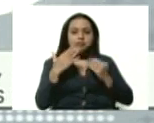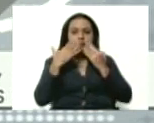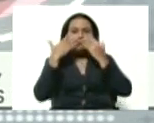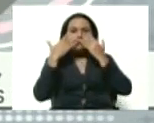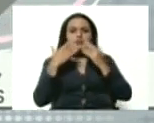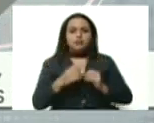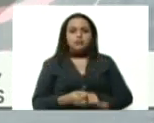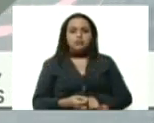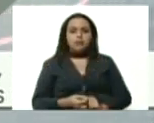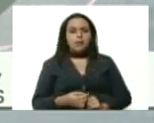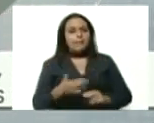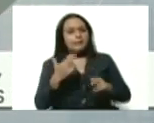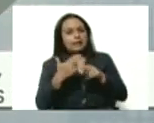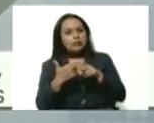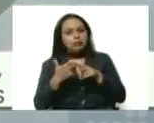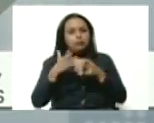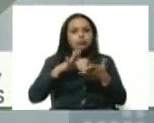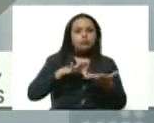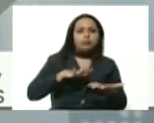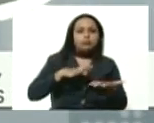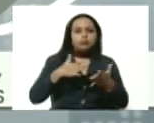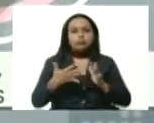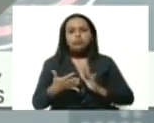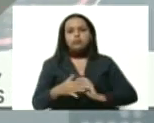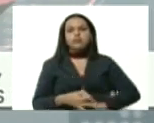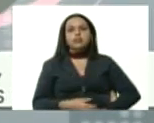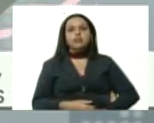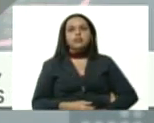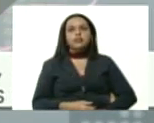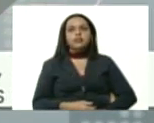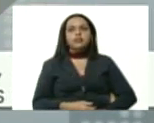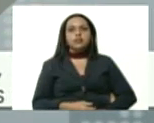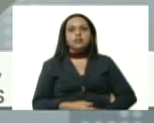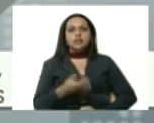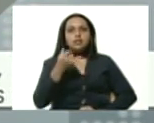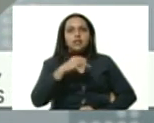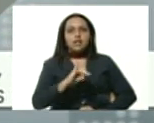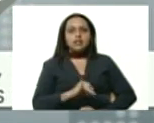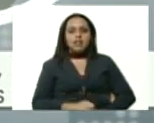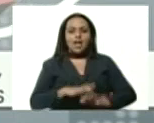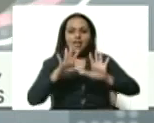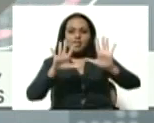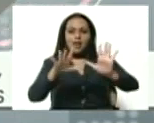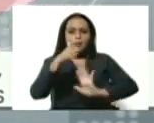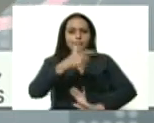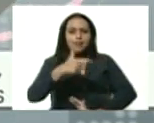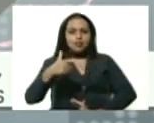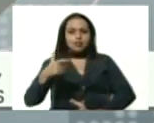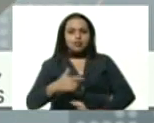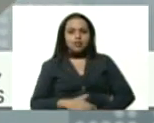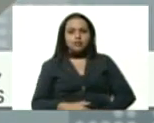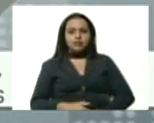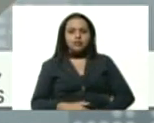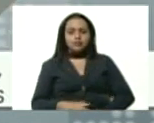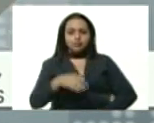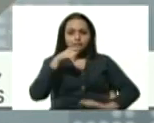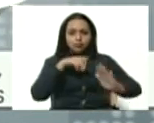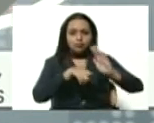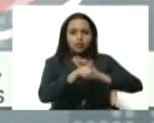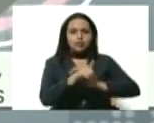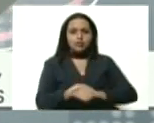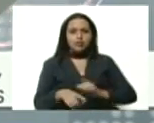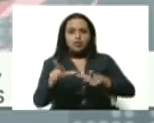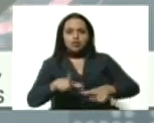aguda moderada y tenemos la presencia de 10 pacientes ingresados en